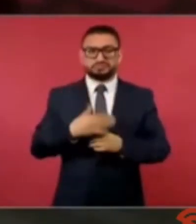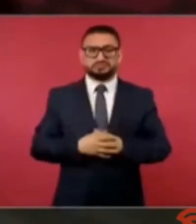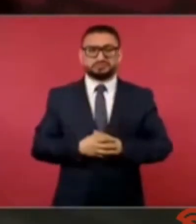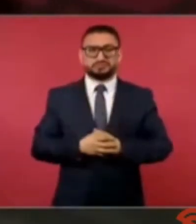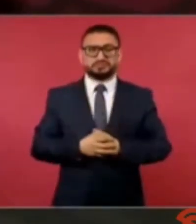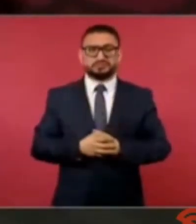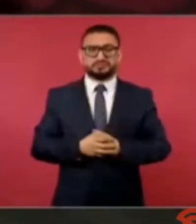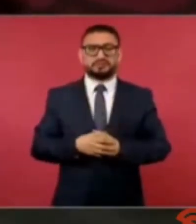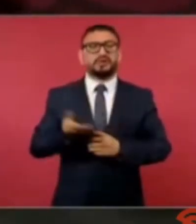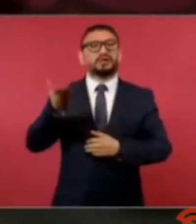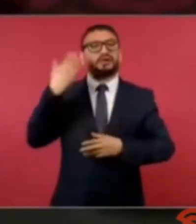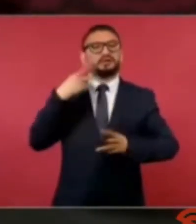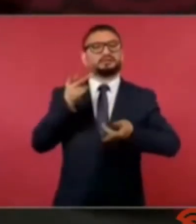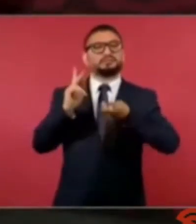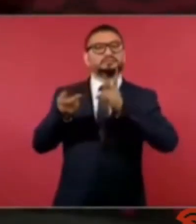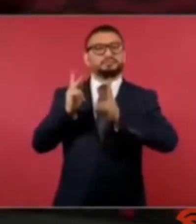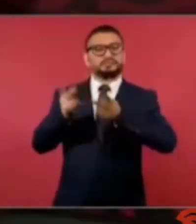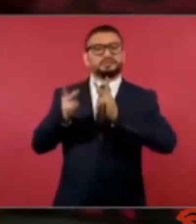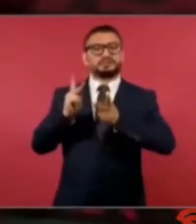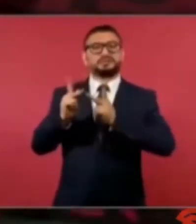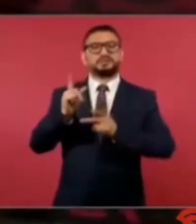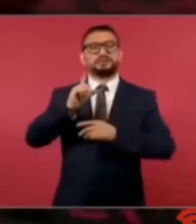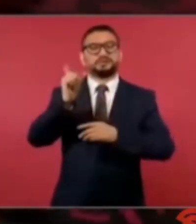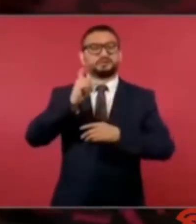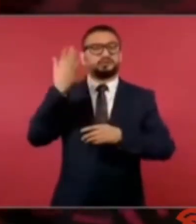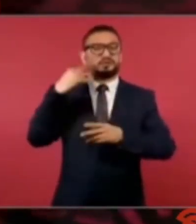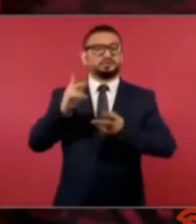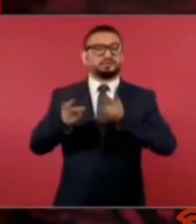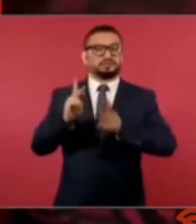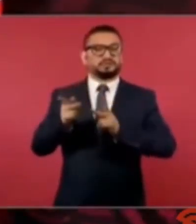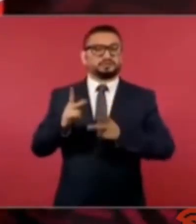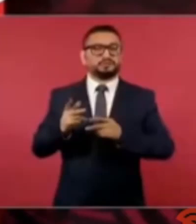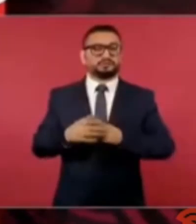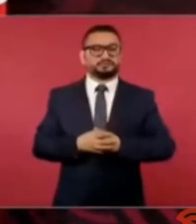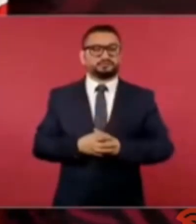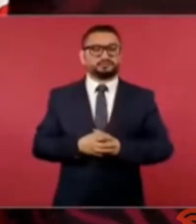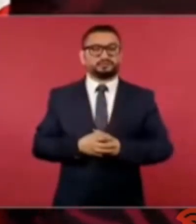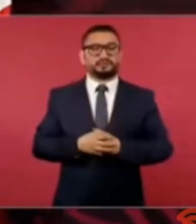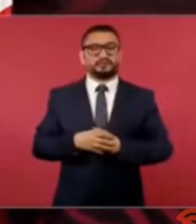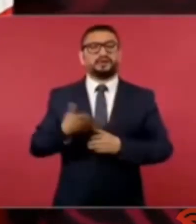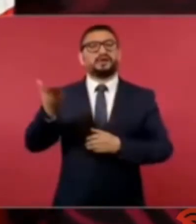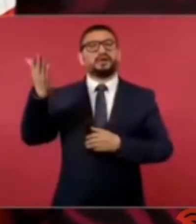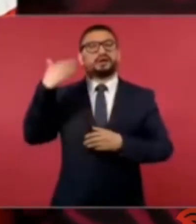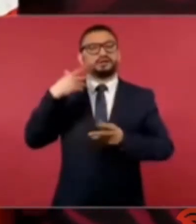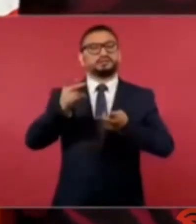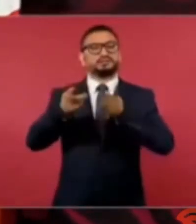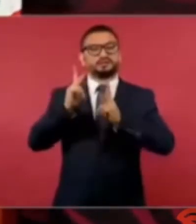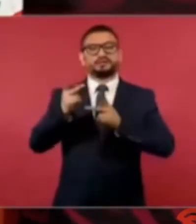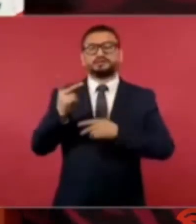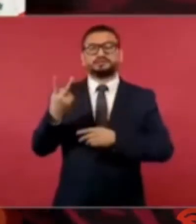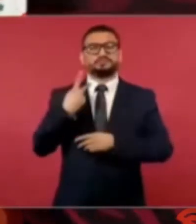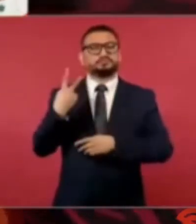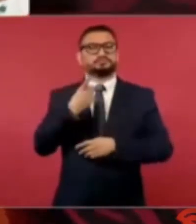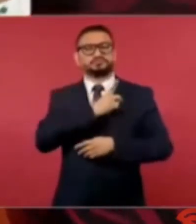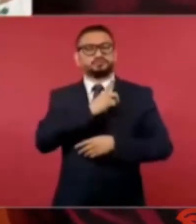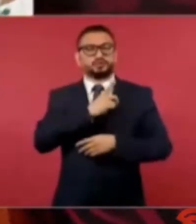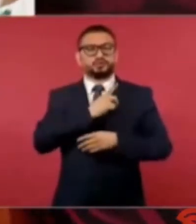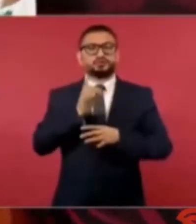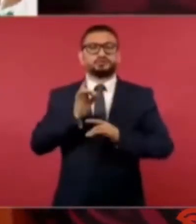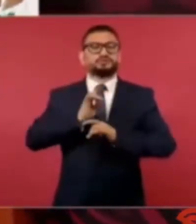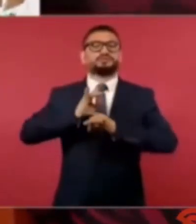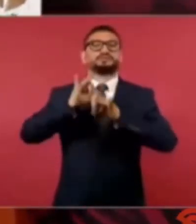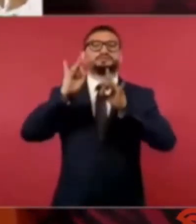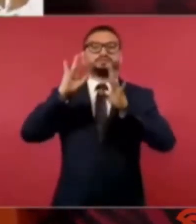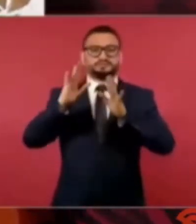platicamos cuando hemos estado platicando solos y llegan ya ven